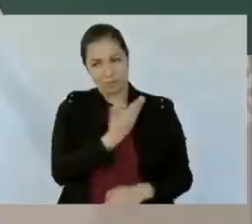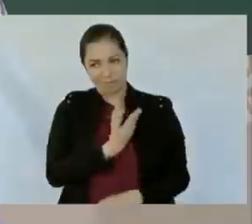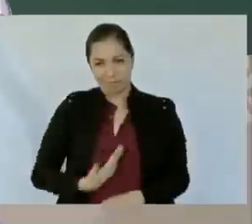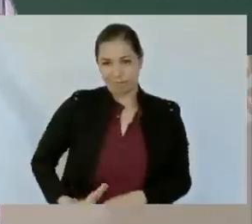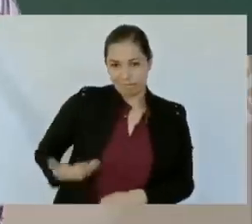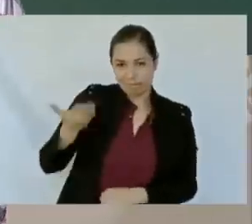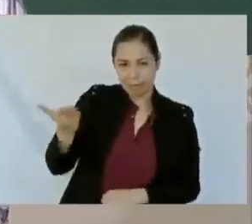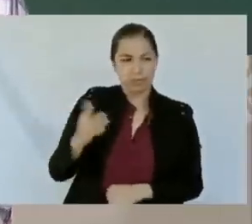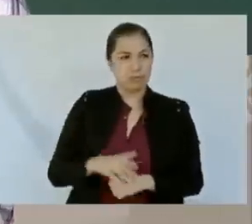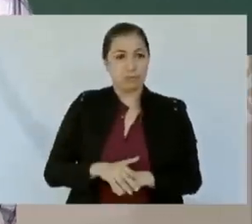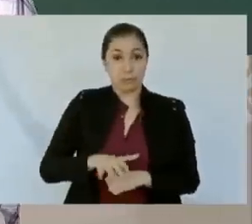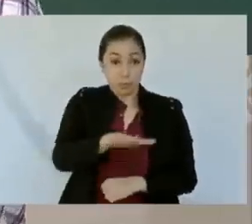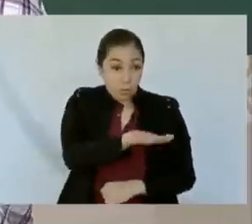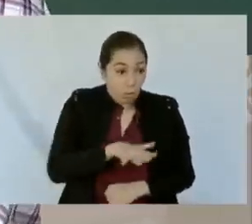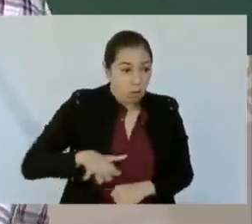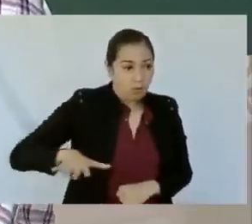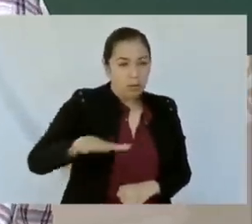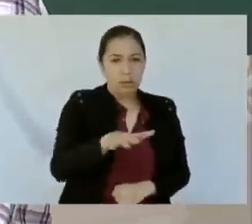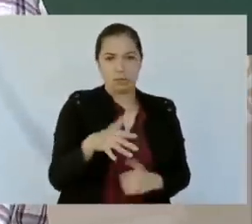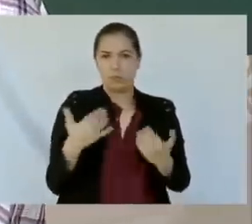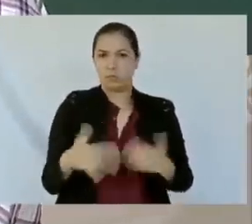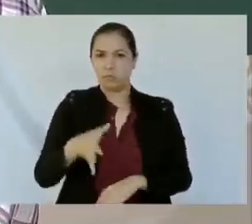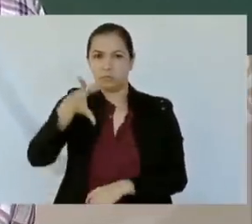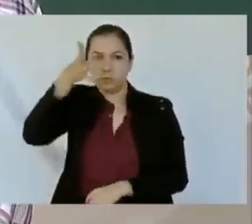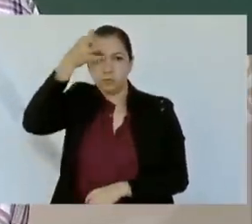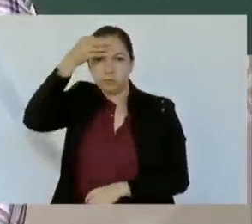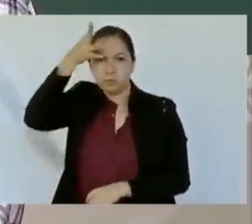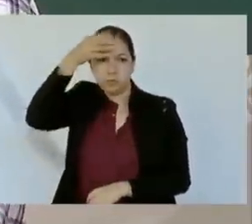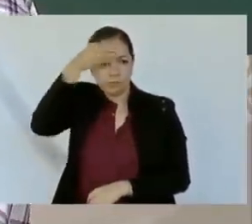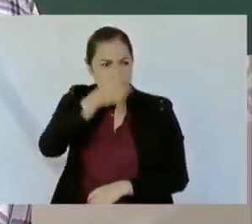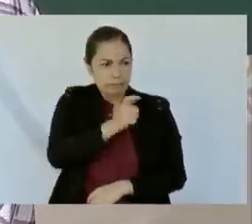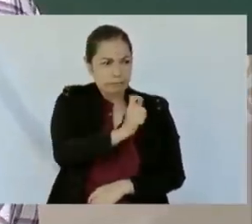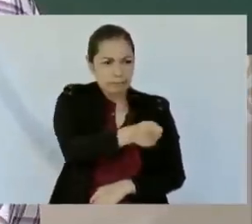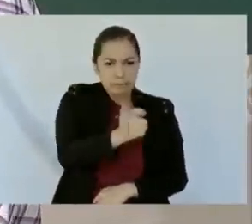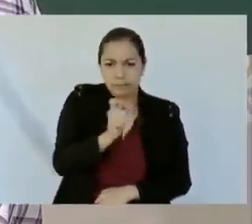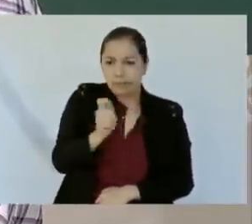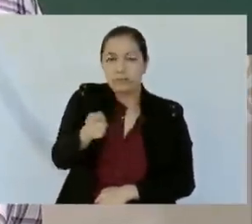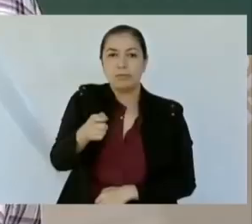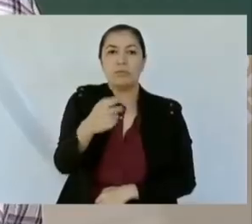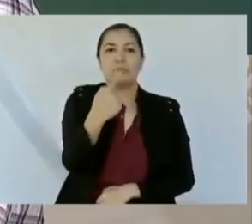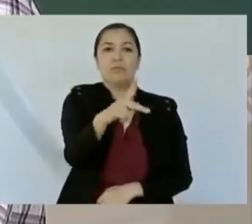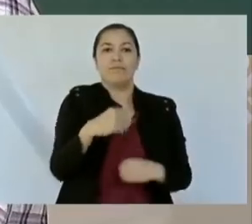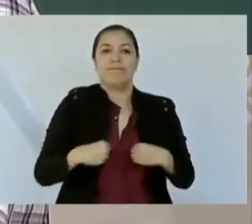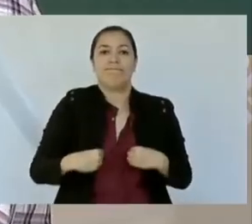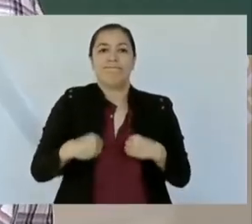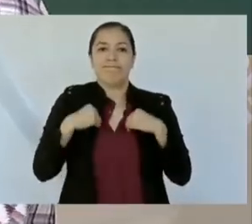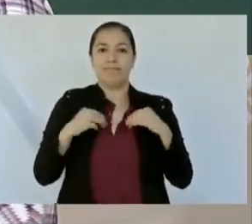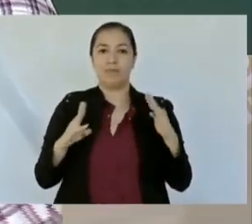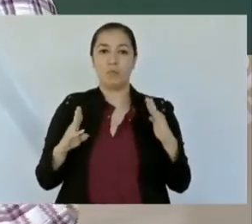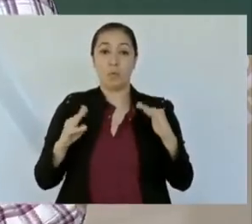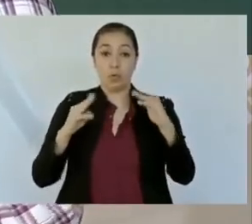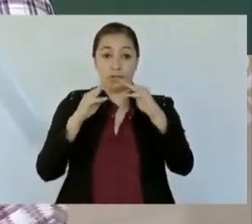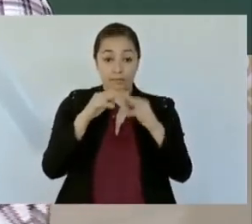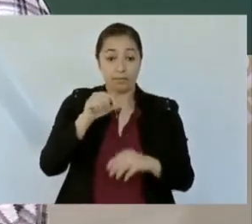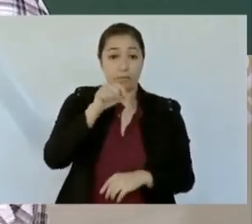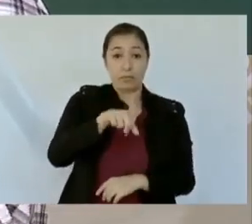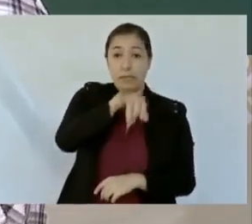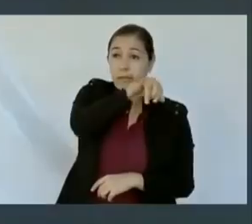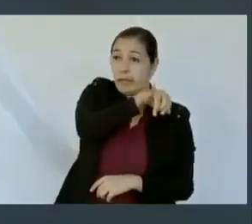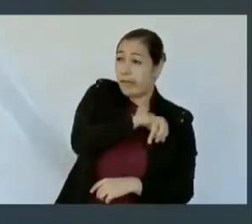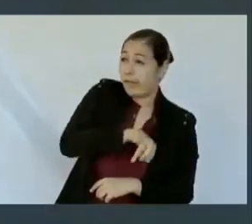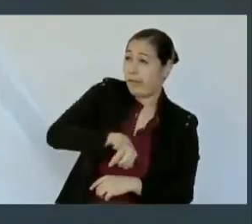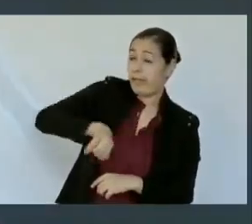que aprender de toda esta gente que habita en las montañas, en la sierra, en la lejanía.